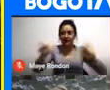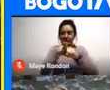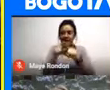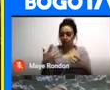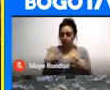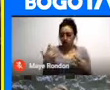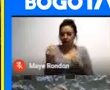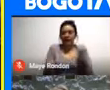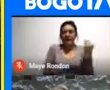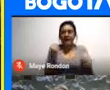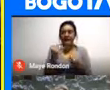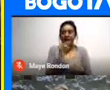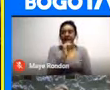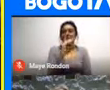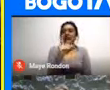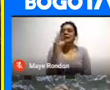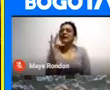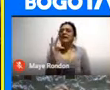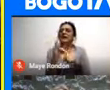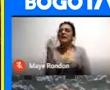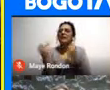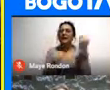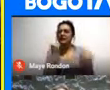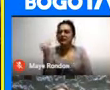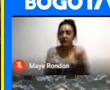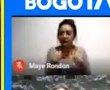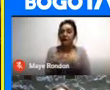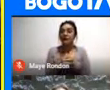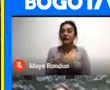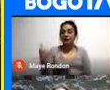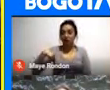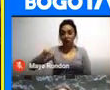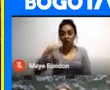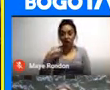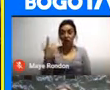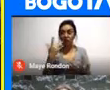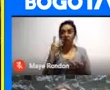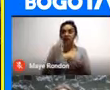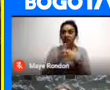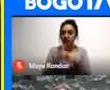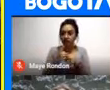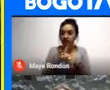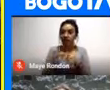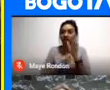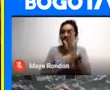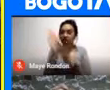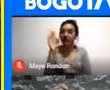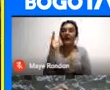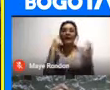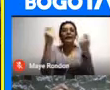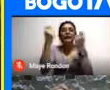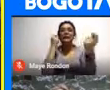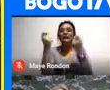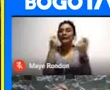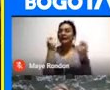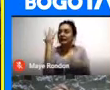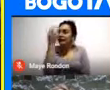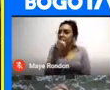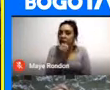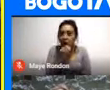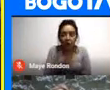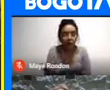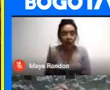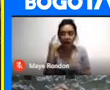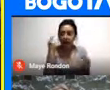venimos haciendo Desde el IDT Y es que nosotros venimos Desarrollando Una estrategia muy hermosa Y